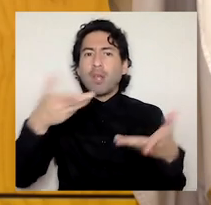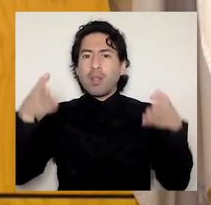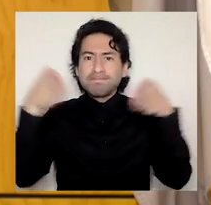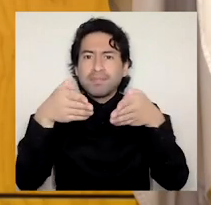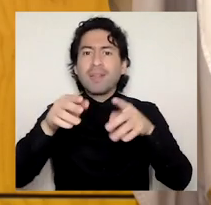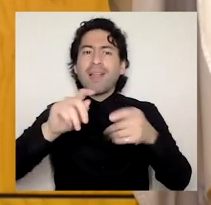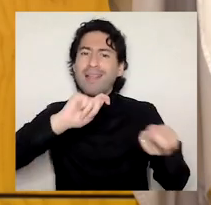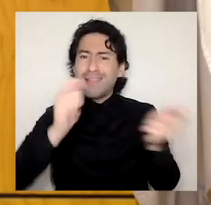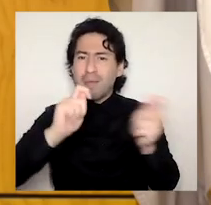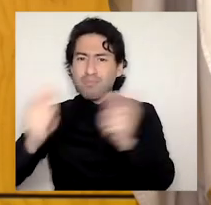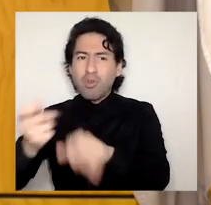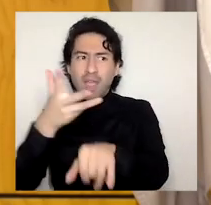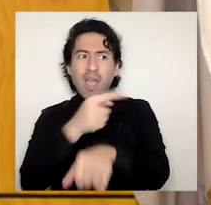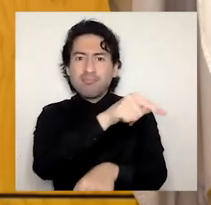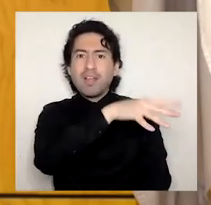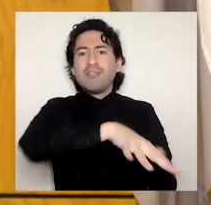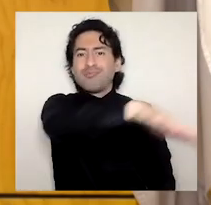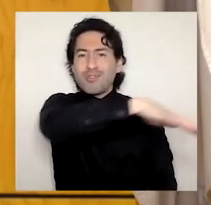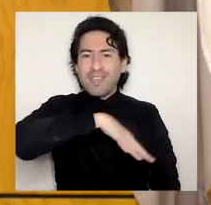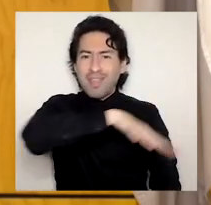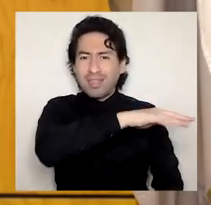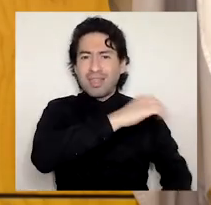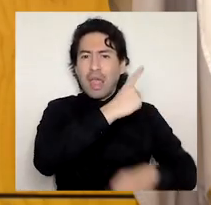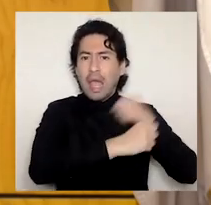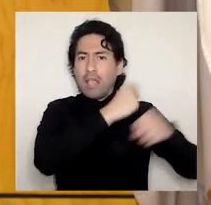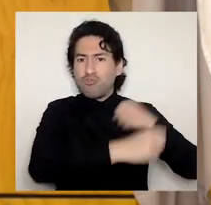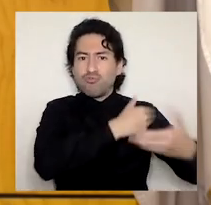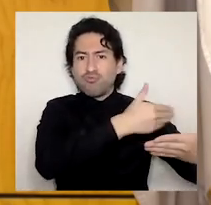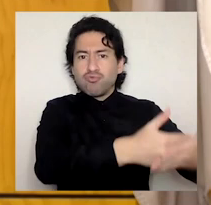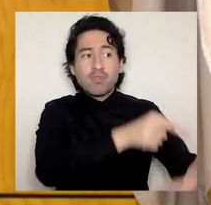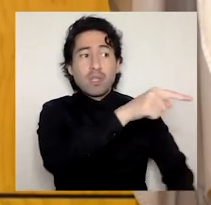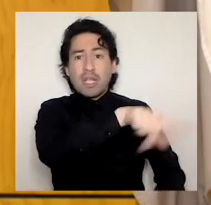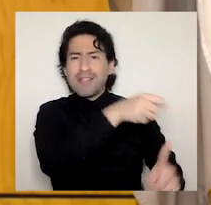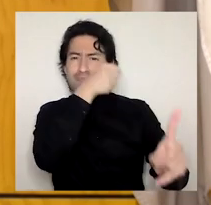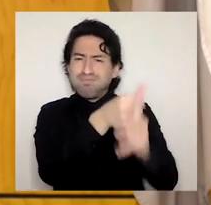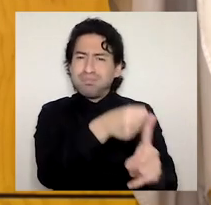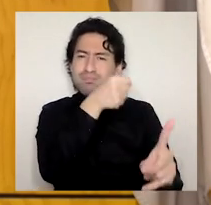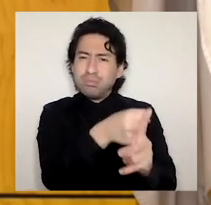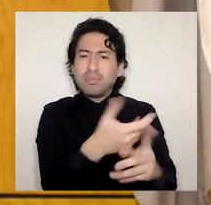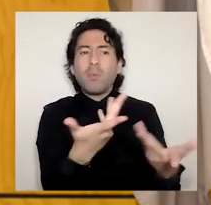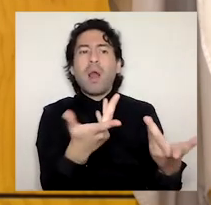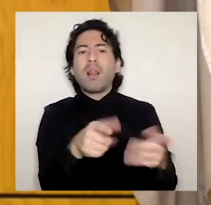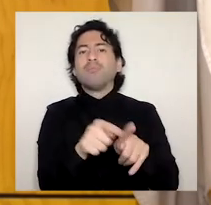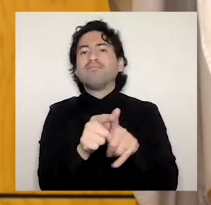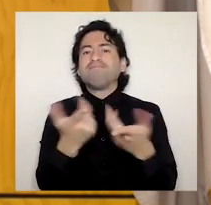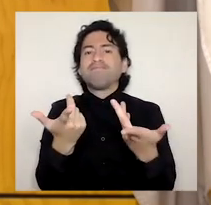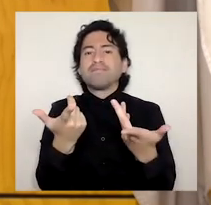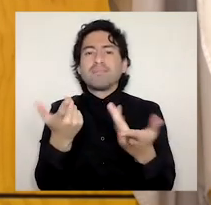golpeando las puertas de nuestra universidad. Dos grandes sentimientos sociales han emergido en este tiempo